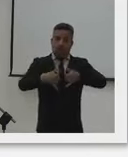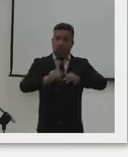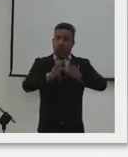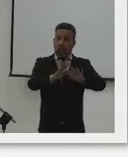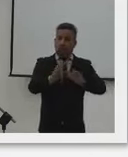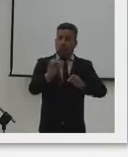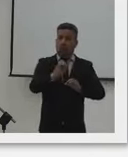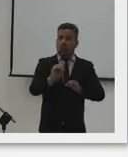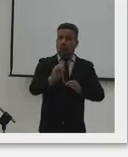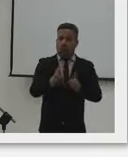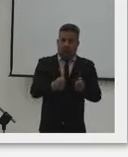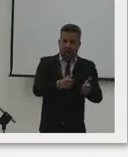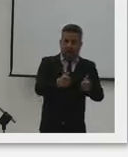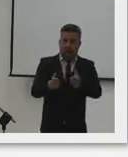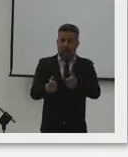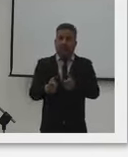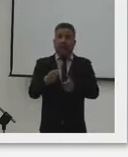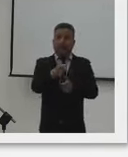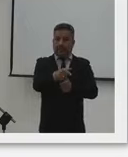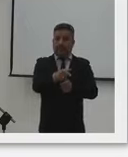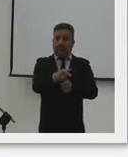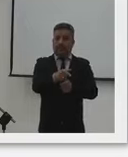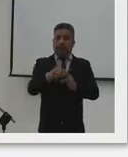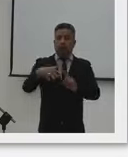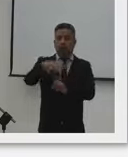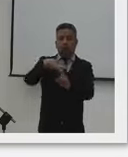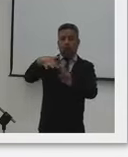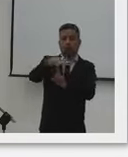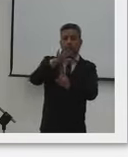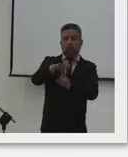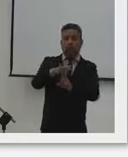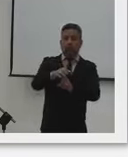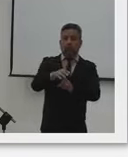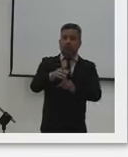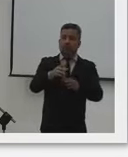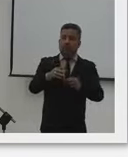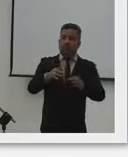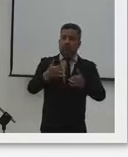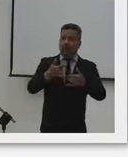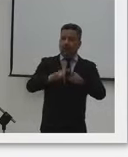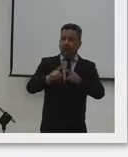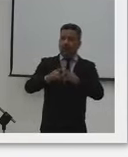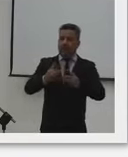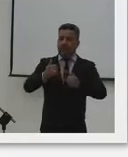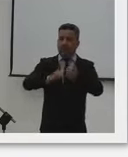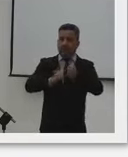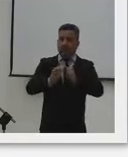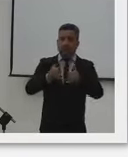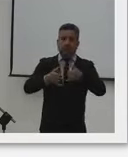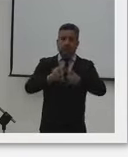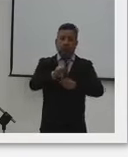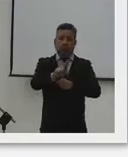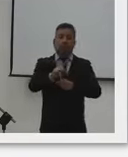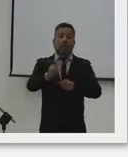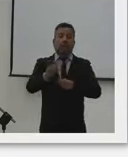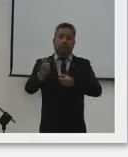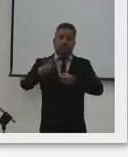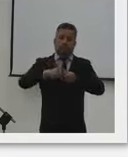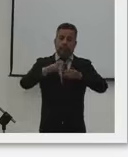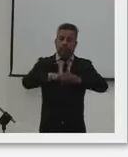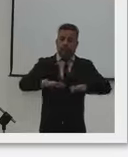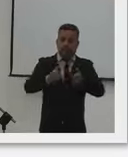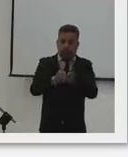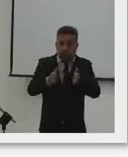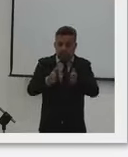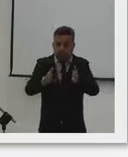juegos, en la misma, digamos, en el mismo entorno de lo que son esas disciplinas deportivas, tenemos que irle abriendo un